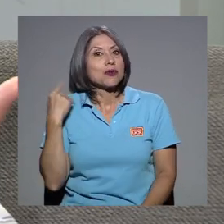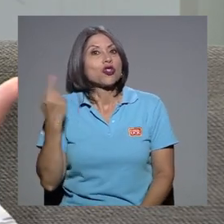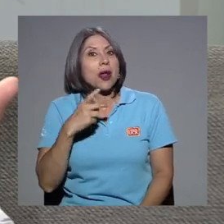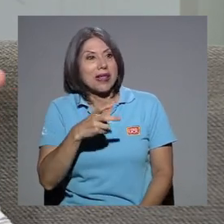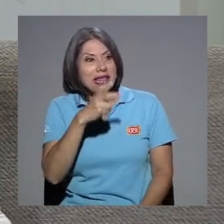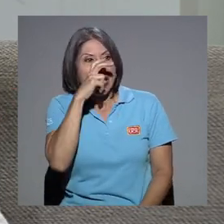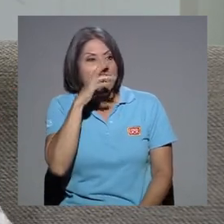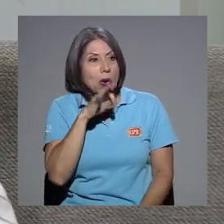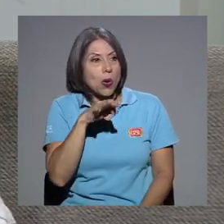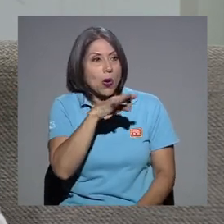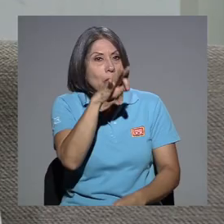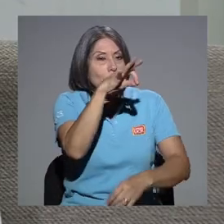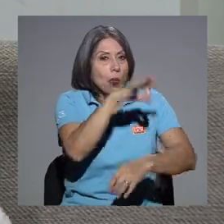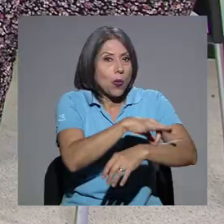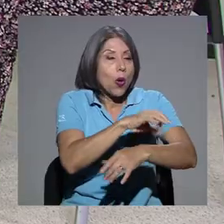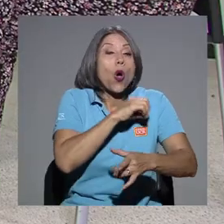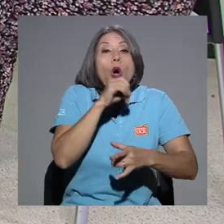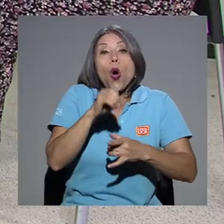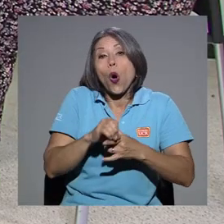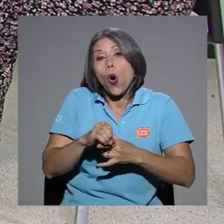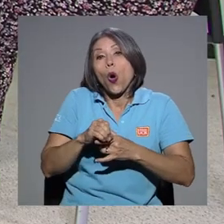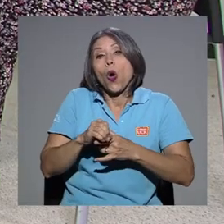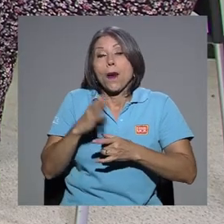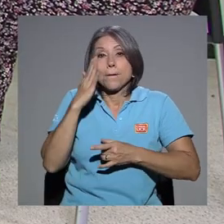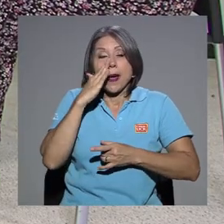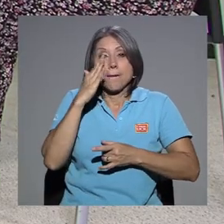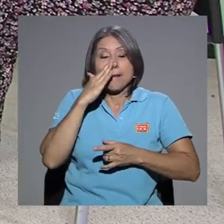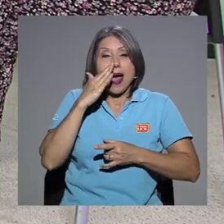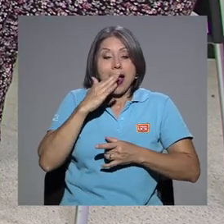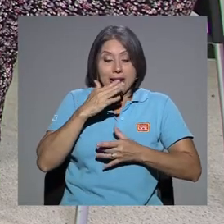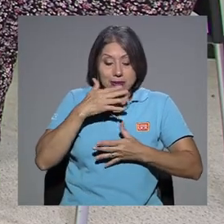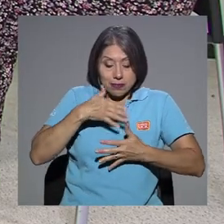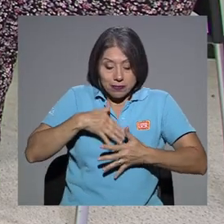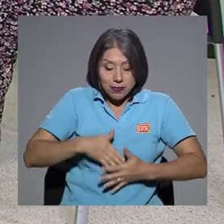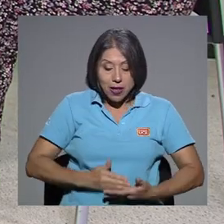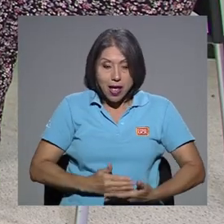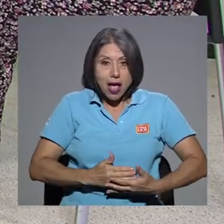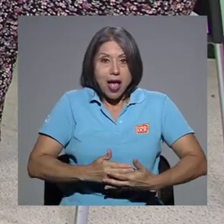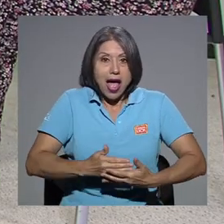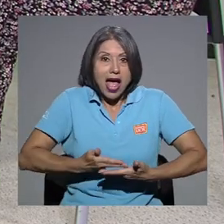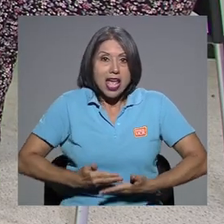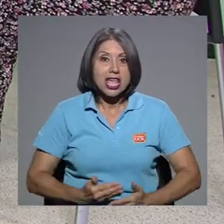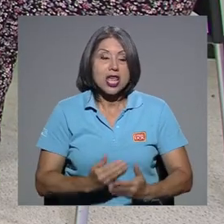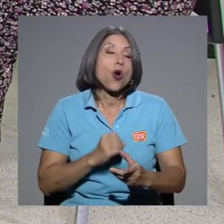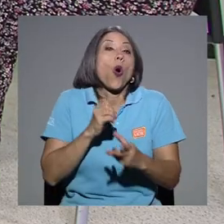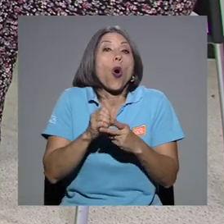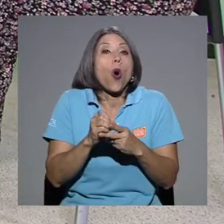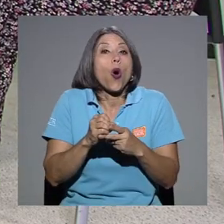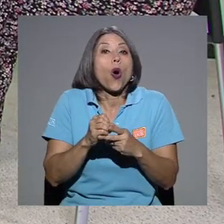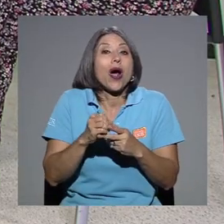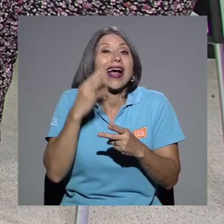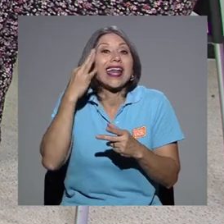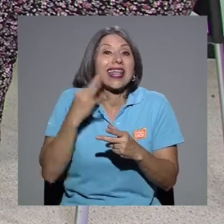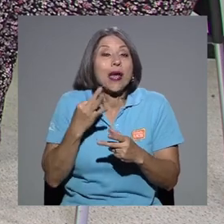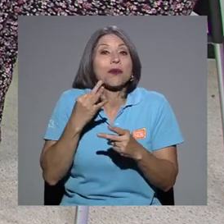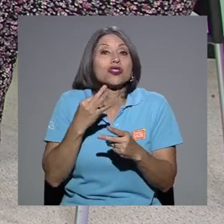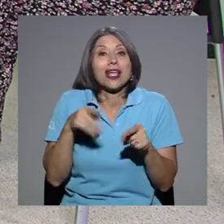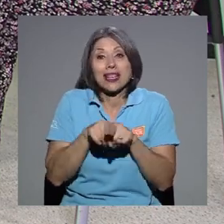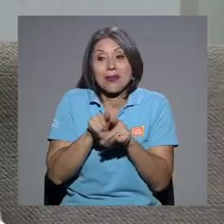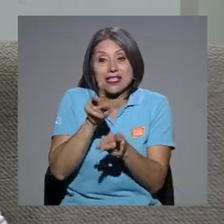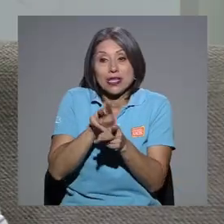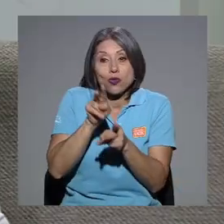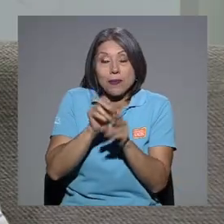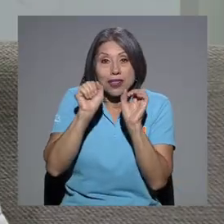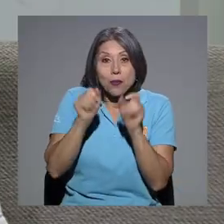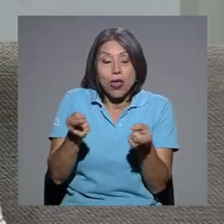transmitía congénitamente, o sea, de mamá a hijo o hasta sexualmente. Eso es un nuevo conocimiento y no estábamos preparados para